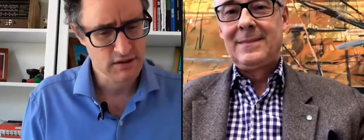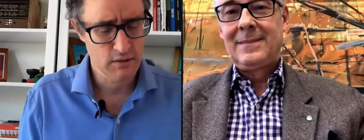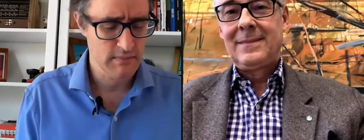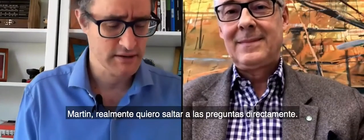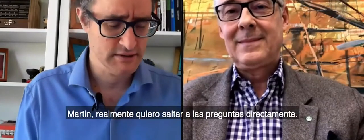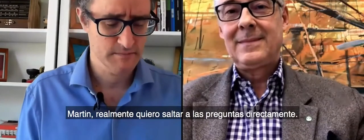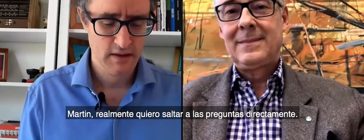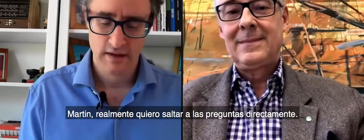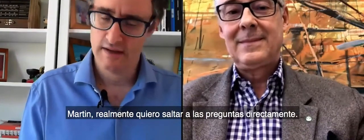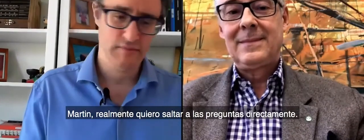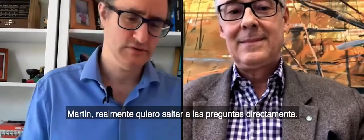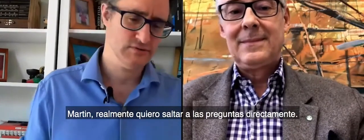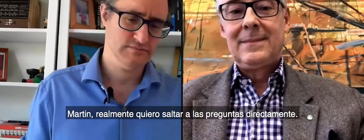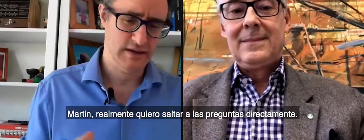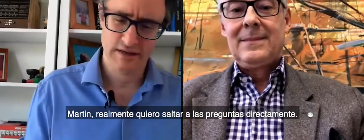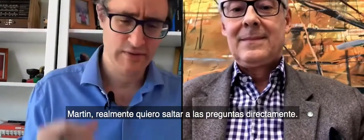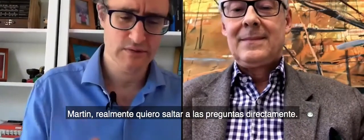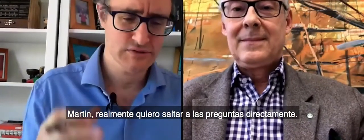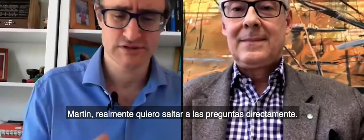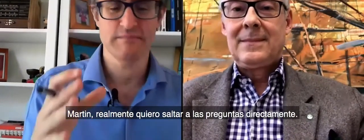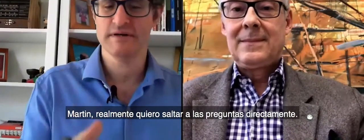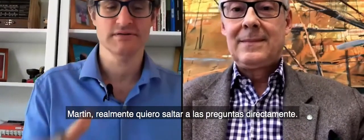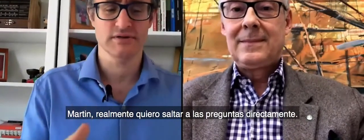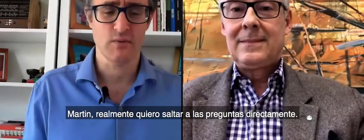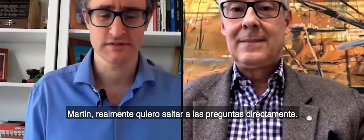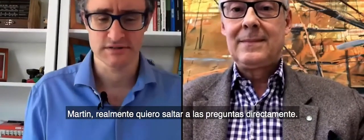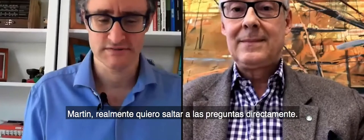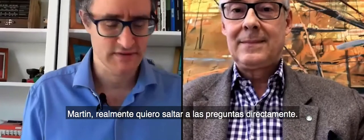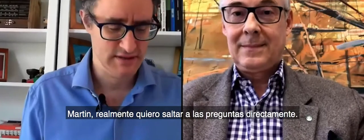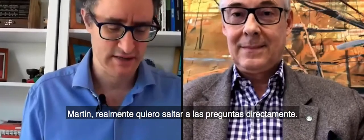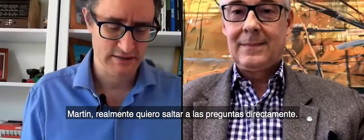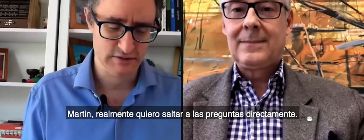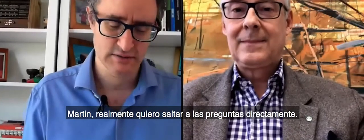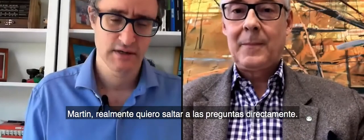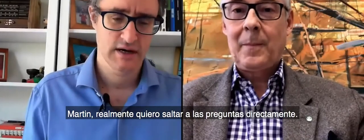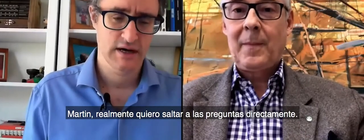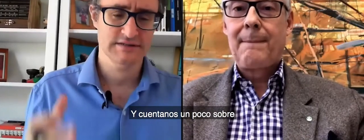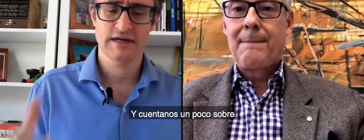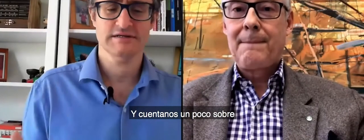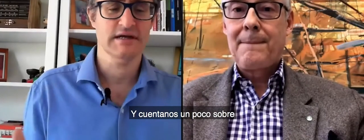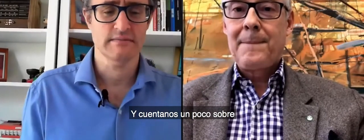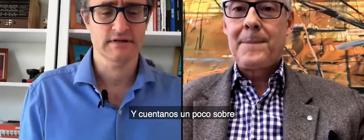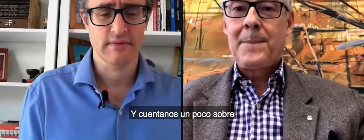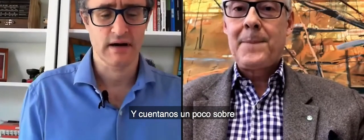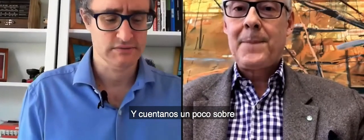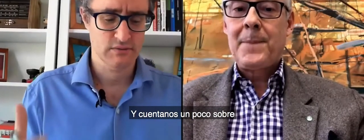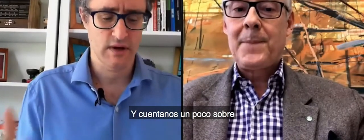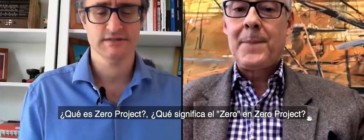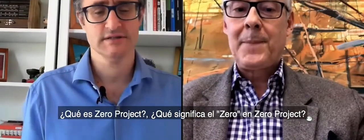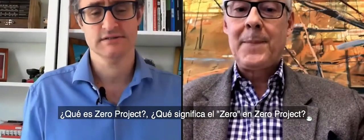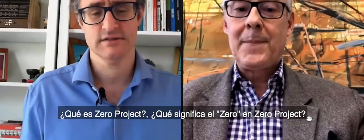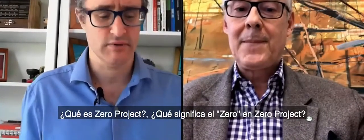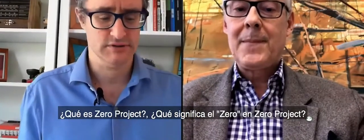So, Martin, I really want to jump into the questions very directly and tell us a little bit about